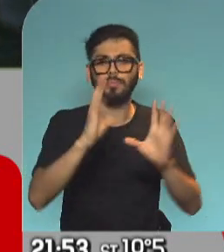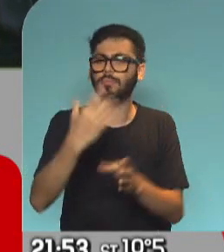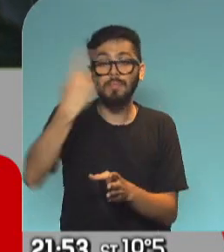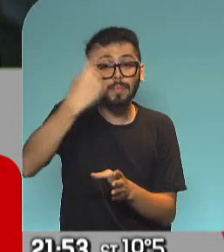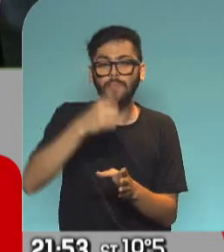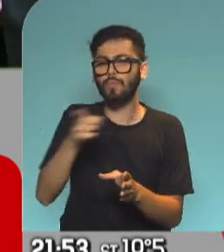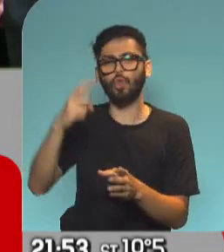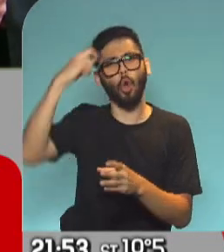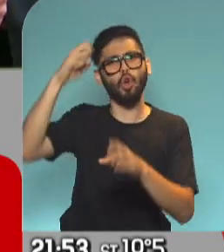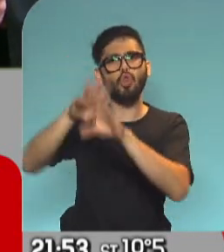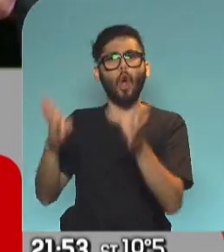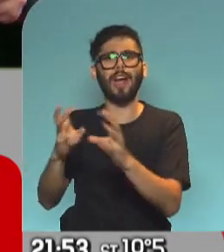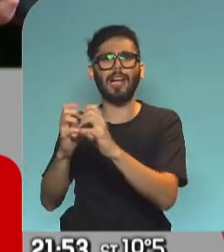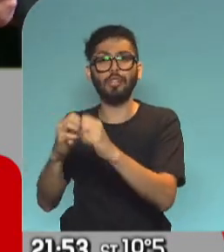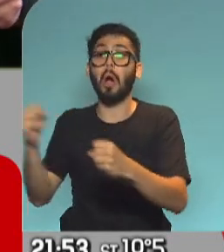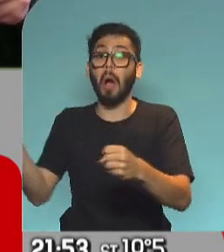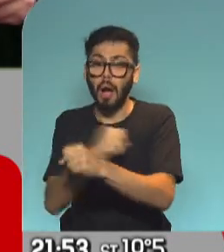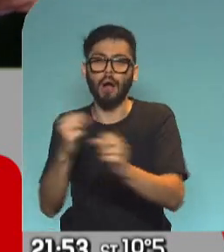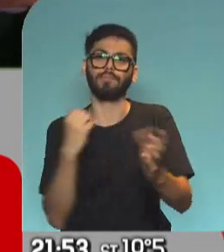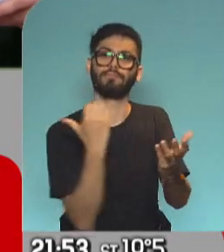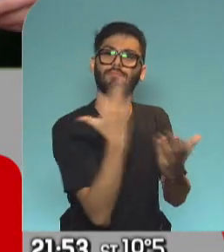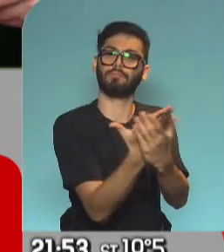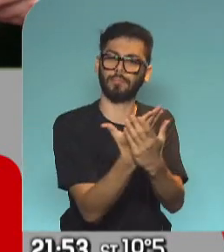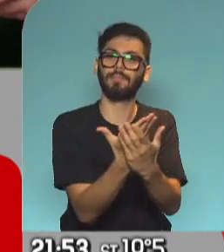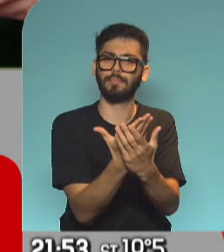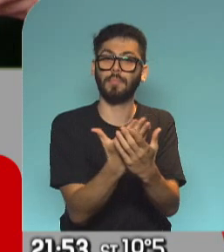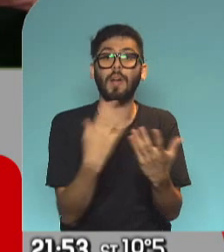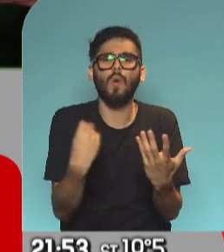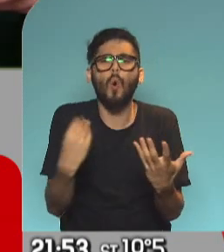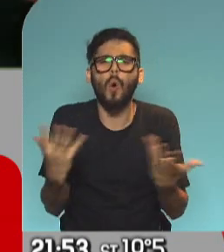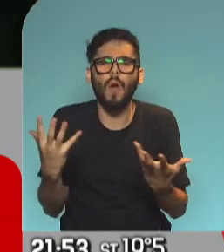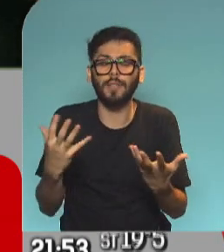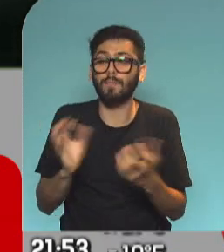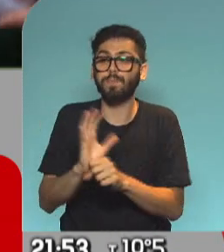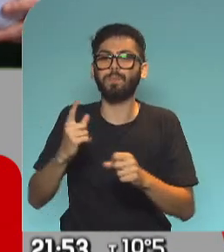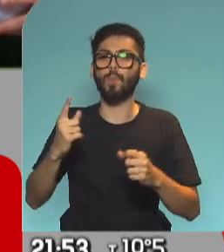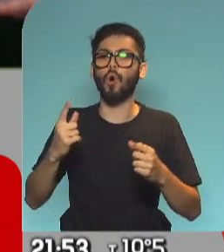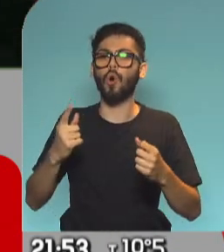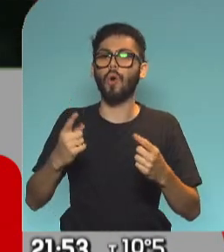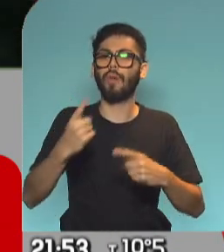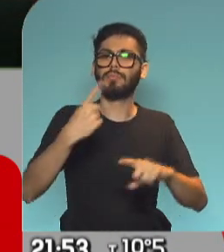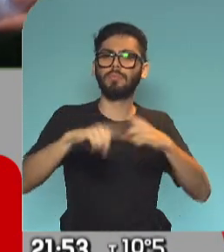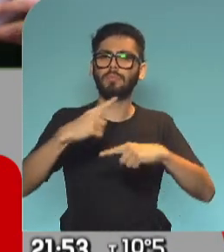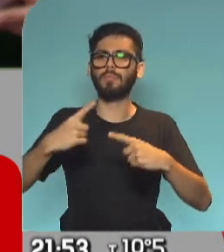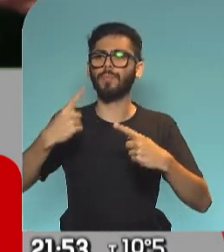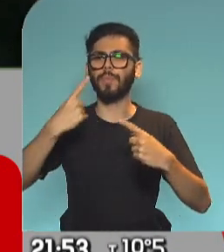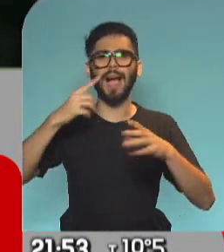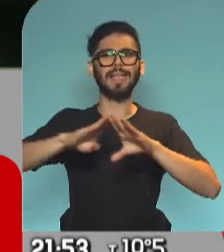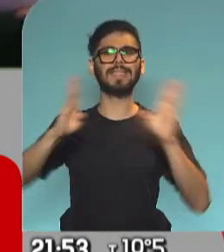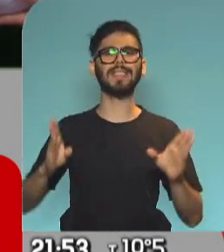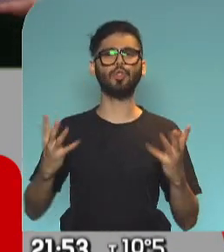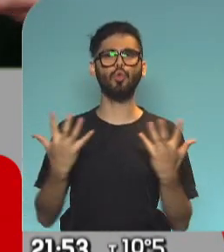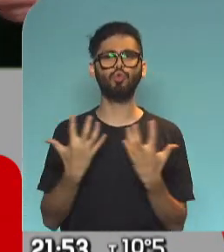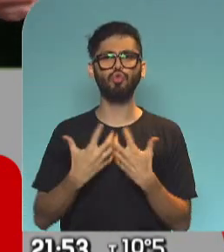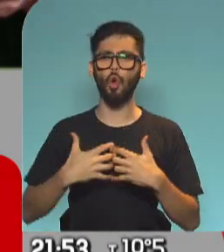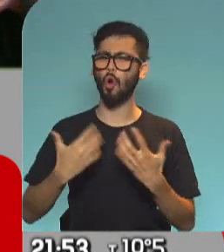del Congreso. Justamente para esto lo que decías vos, fomentar un mecanismo de mayor institucionalidad, de mayor transparencia, de mayor